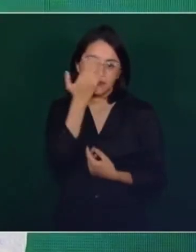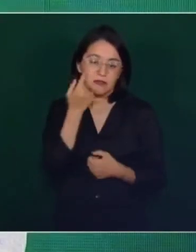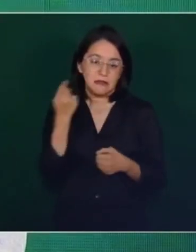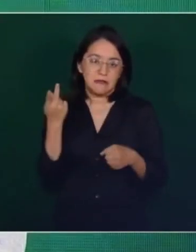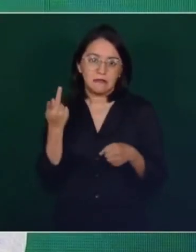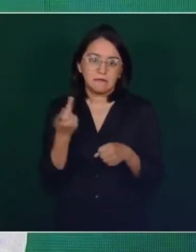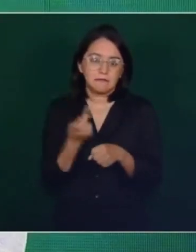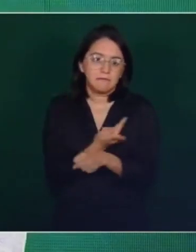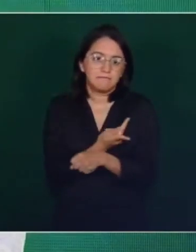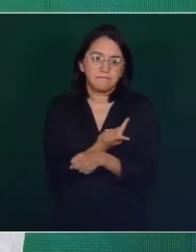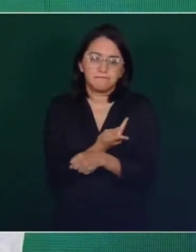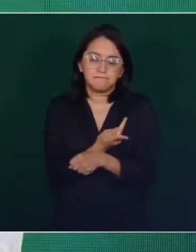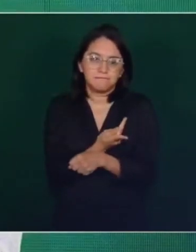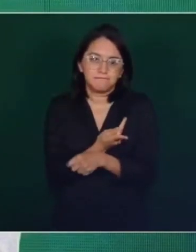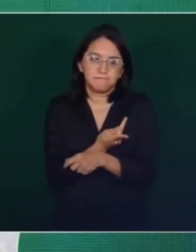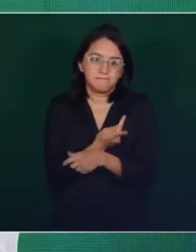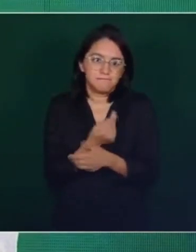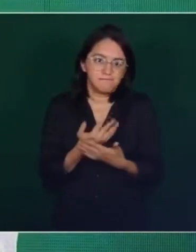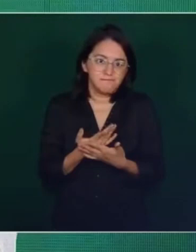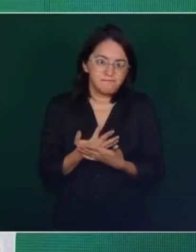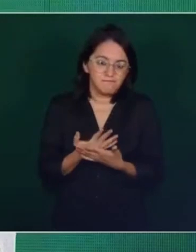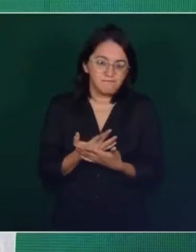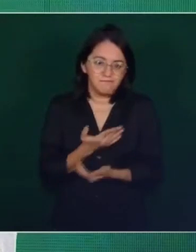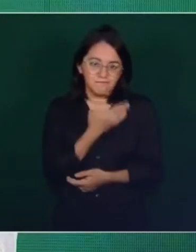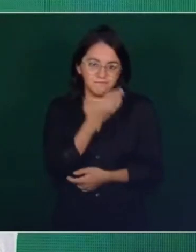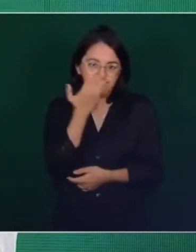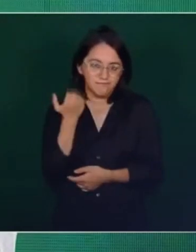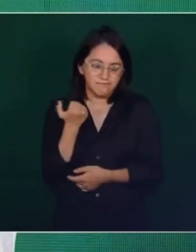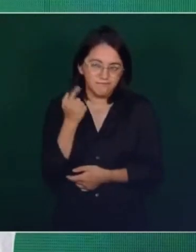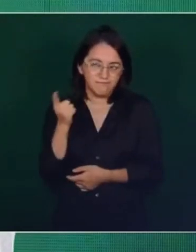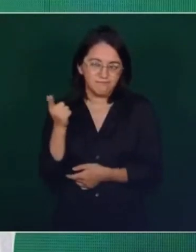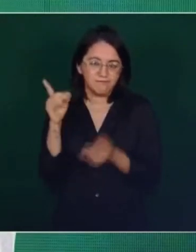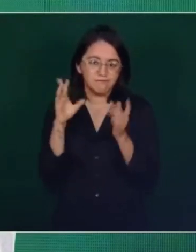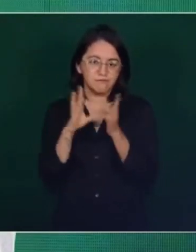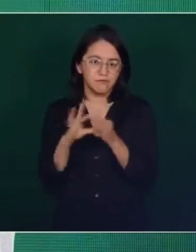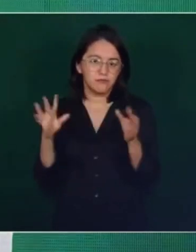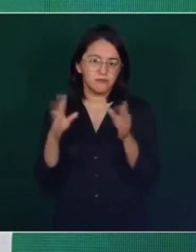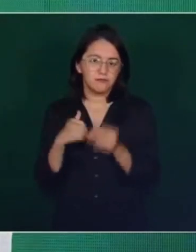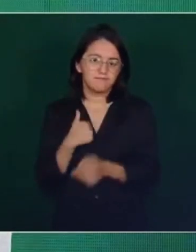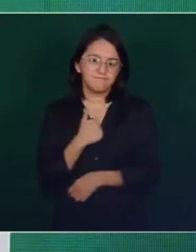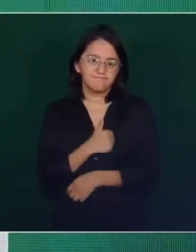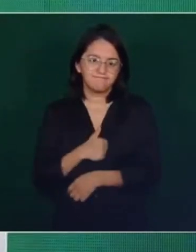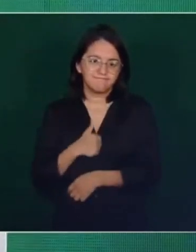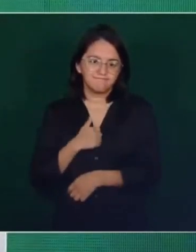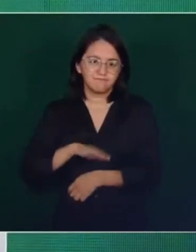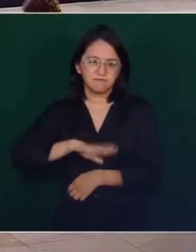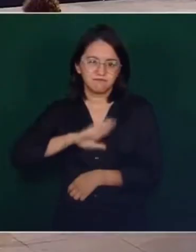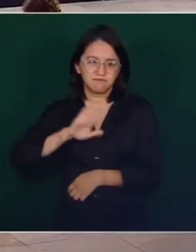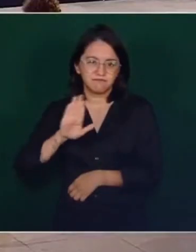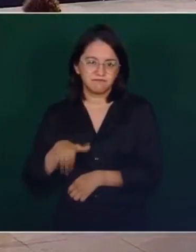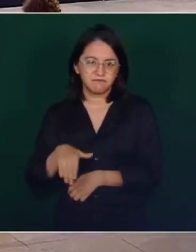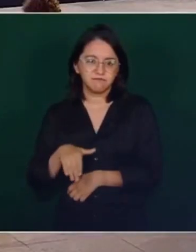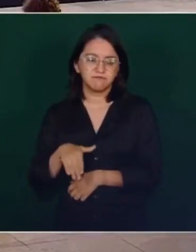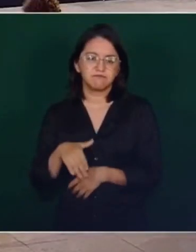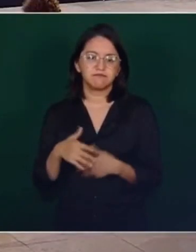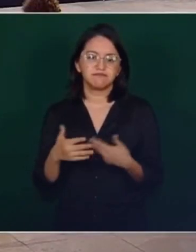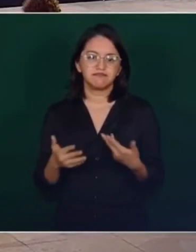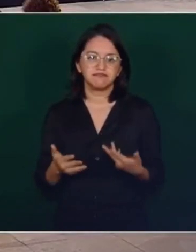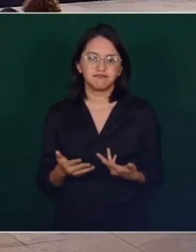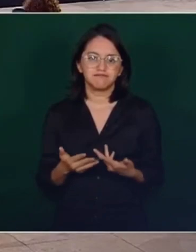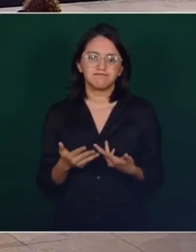pero que sí ha generado, como